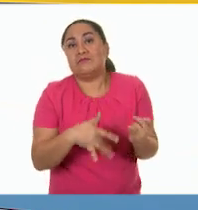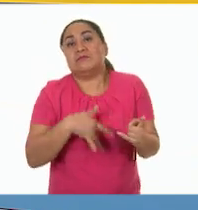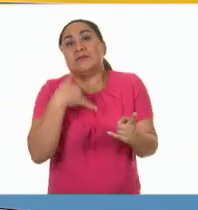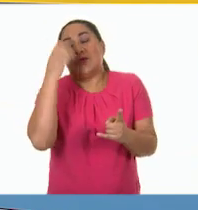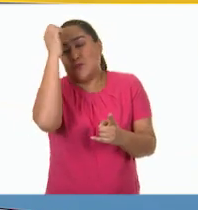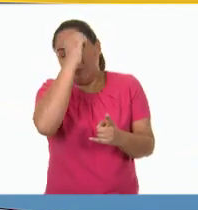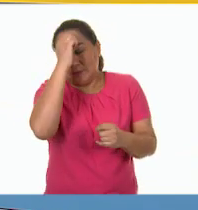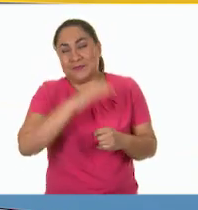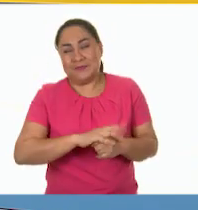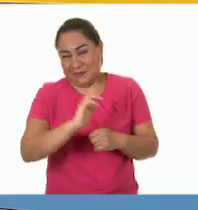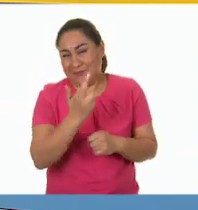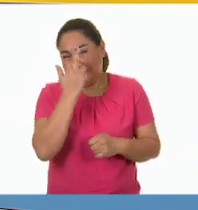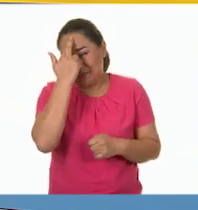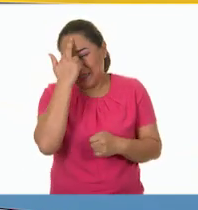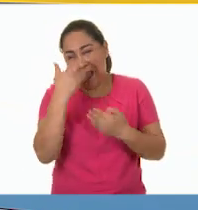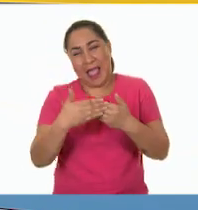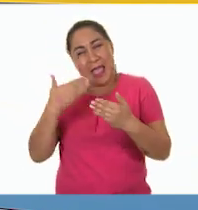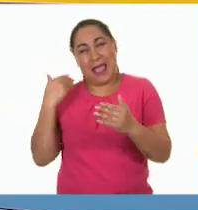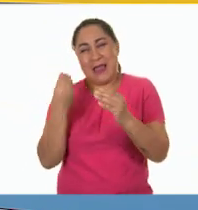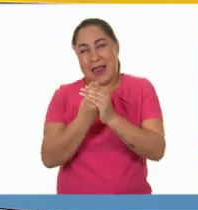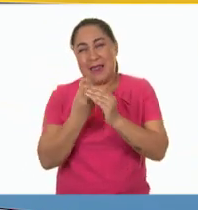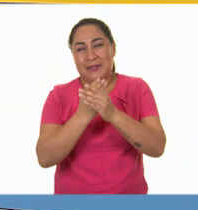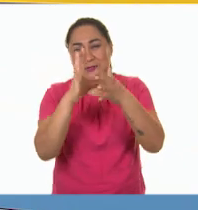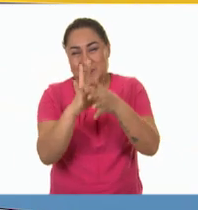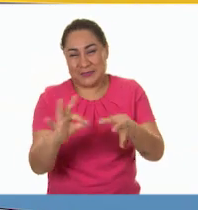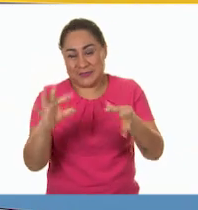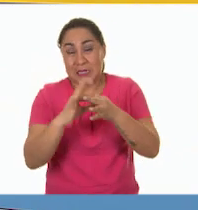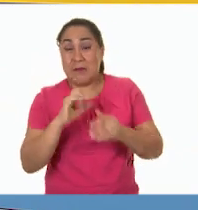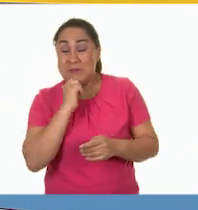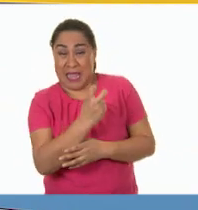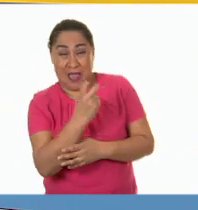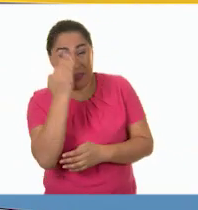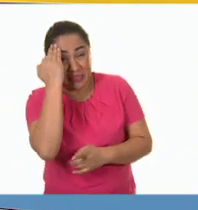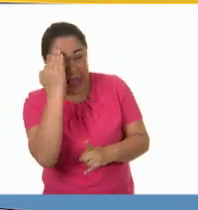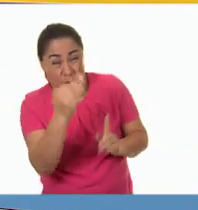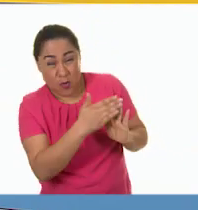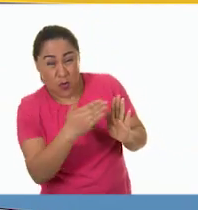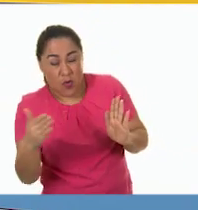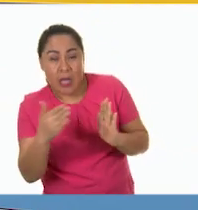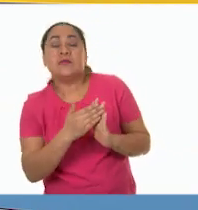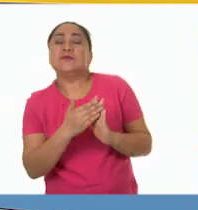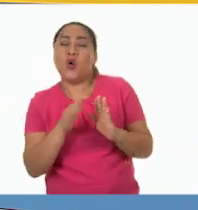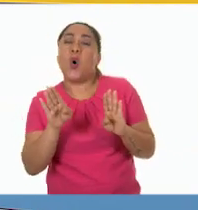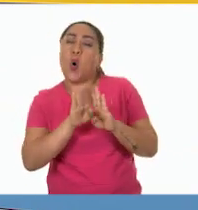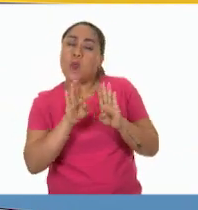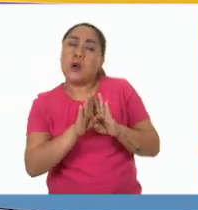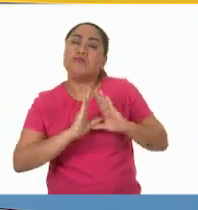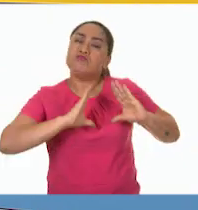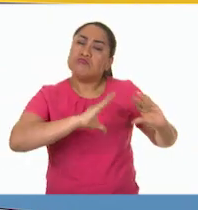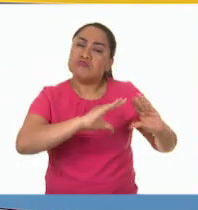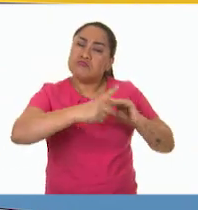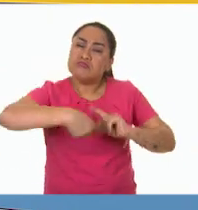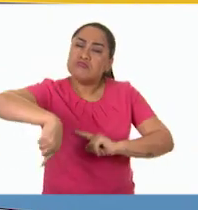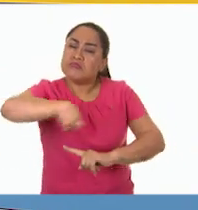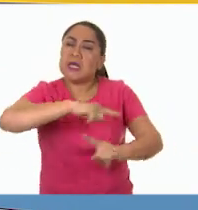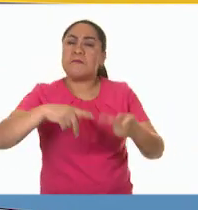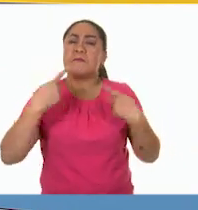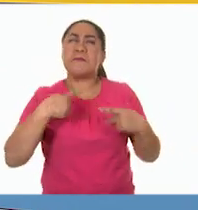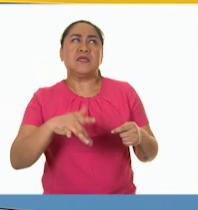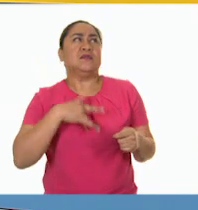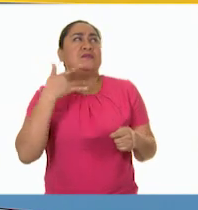Recordemos que como habíamos dicho en la clase anterior, durante esta época se buscó inculcar en la población un nuevo sentimiento